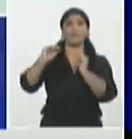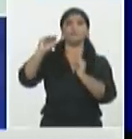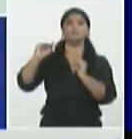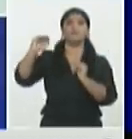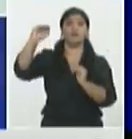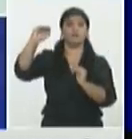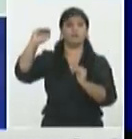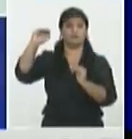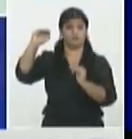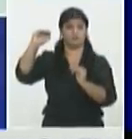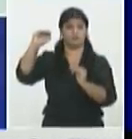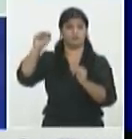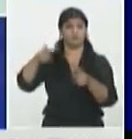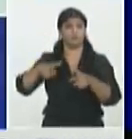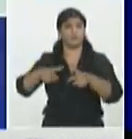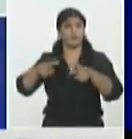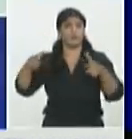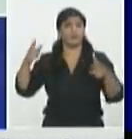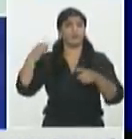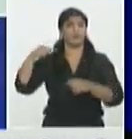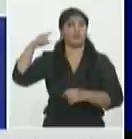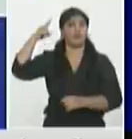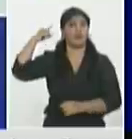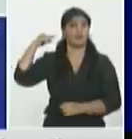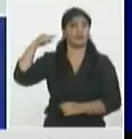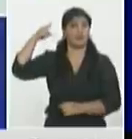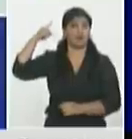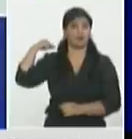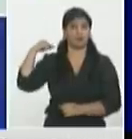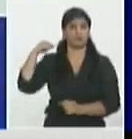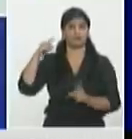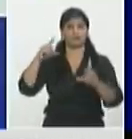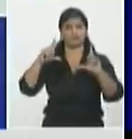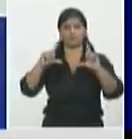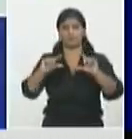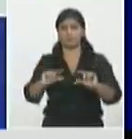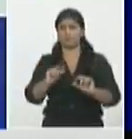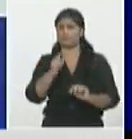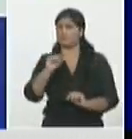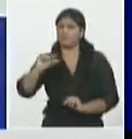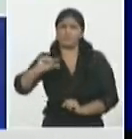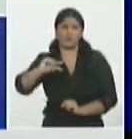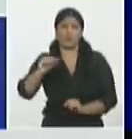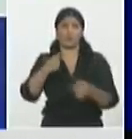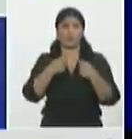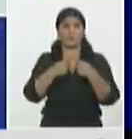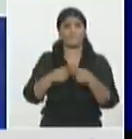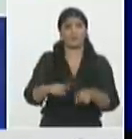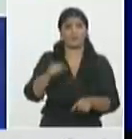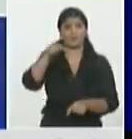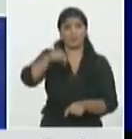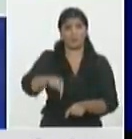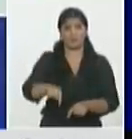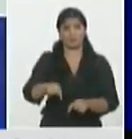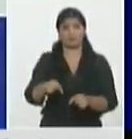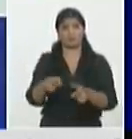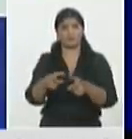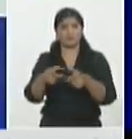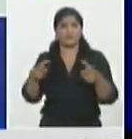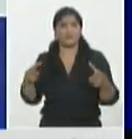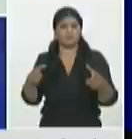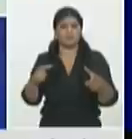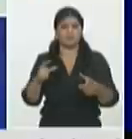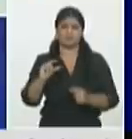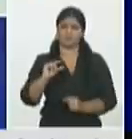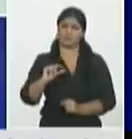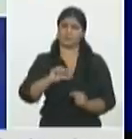ayer antier una discreta disminución pero de nuevo en el día de hoy se vuelve a incrementar